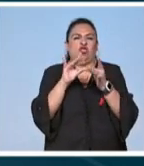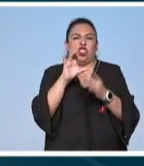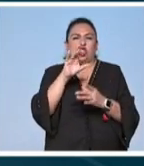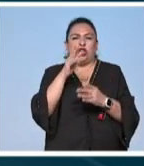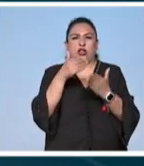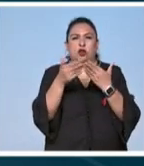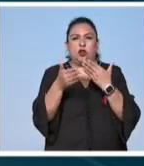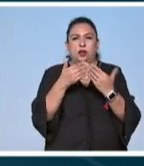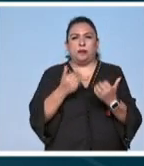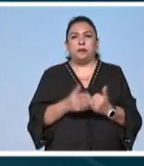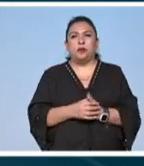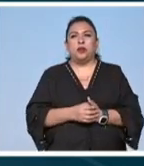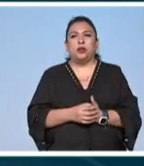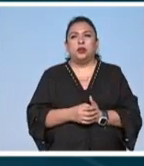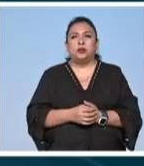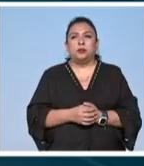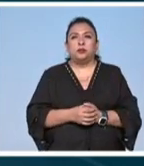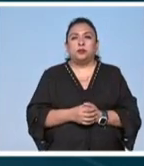contemporáneas